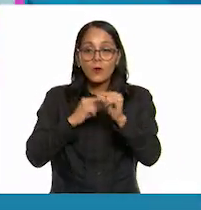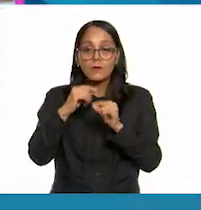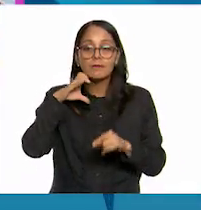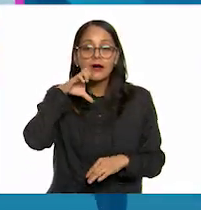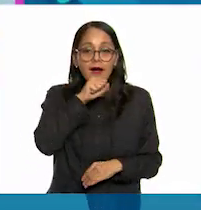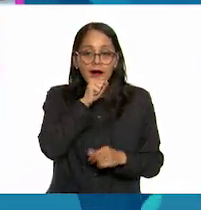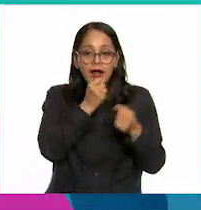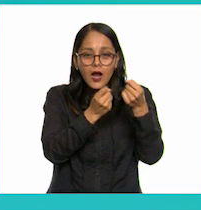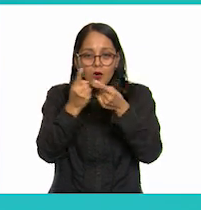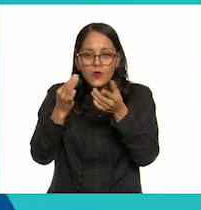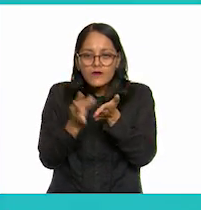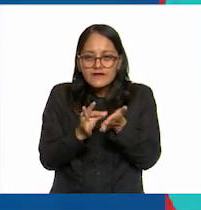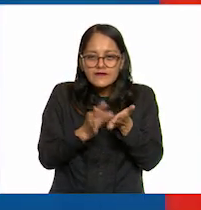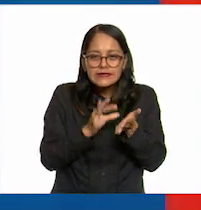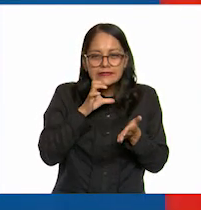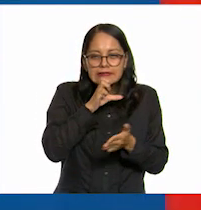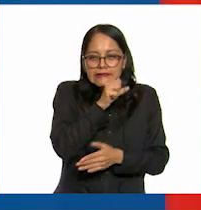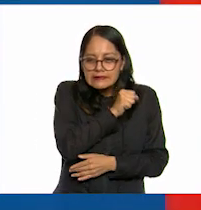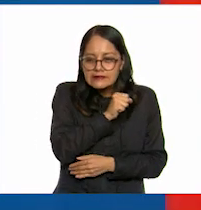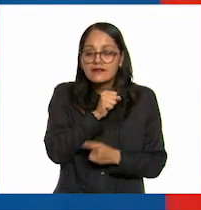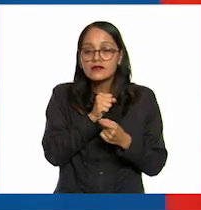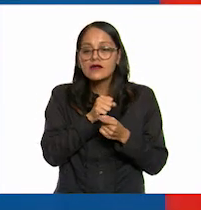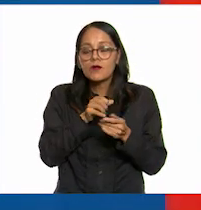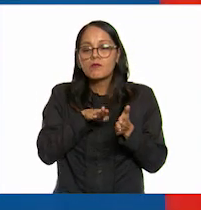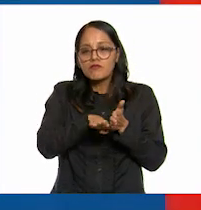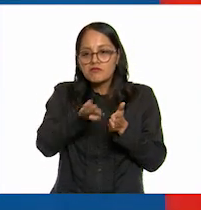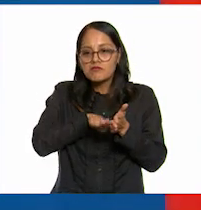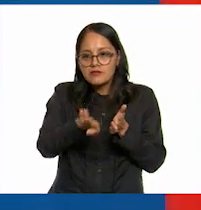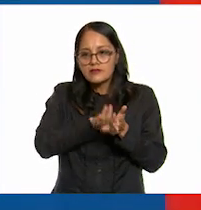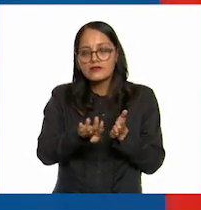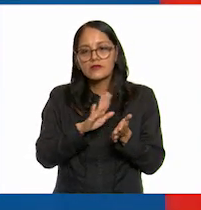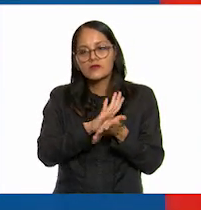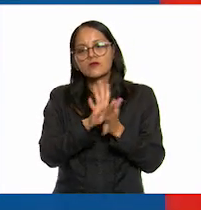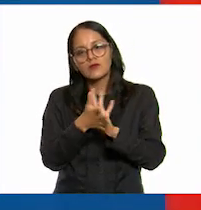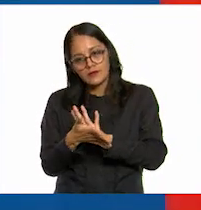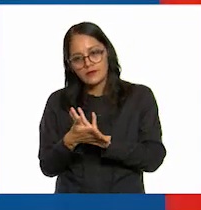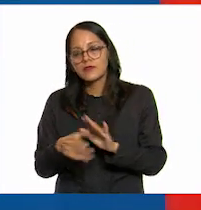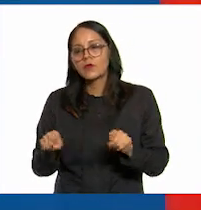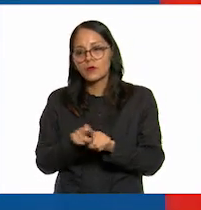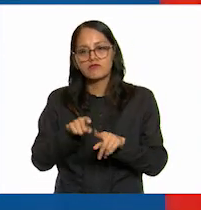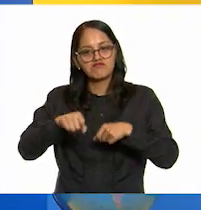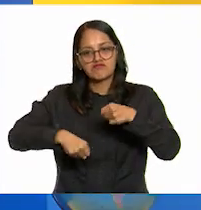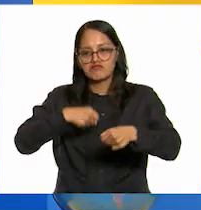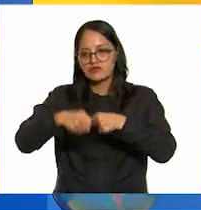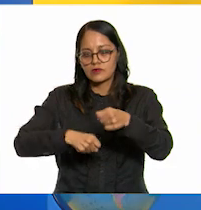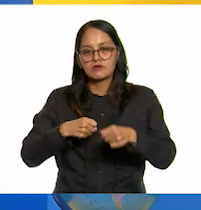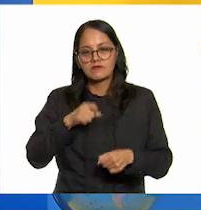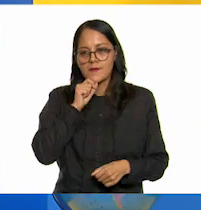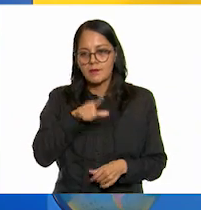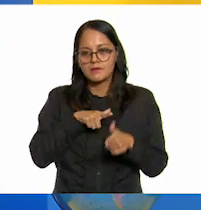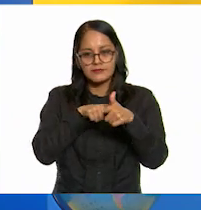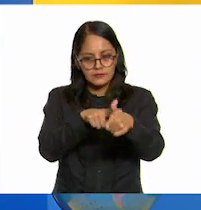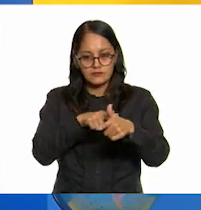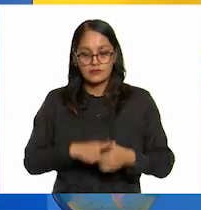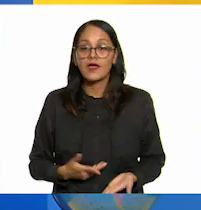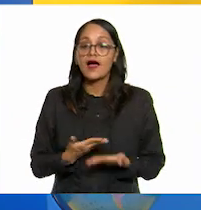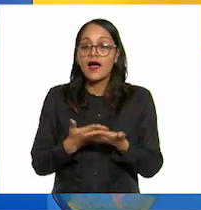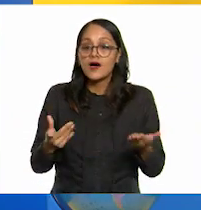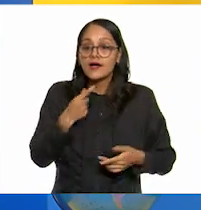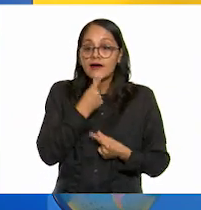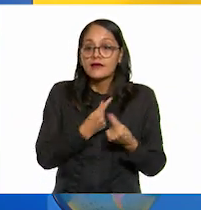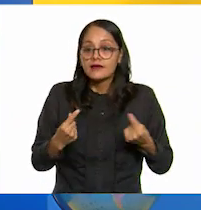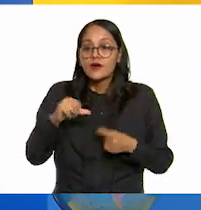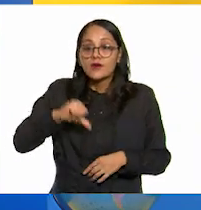en las partes metálicas que se mantienen en fricción constante mientras funciona niñas y niños esto que hemos